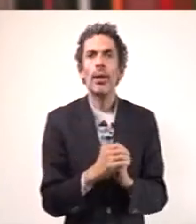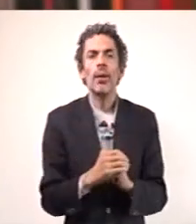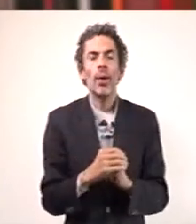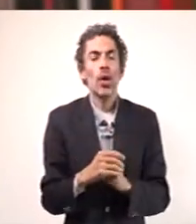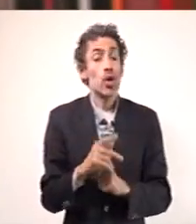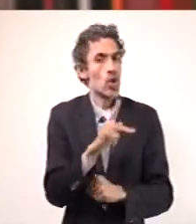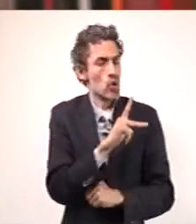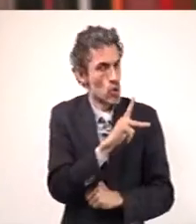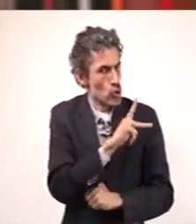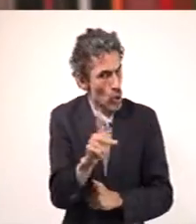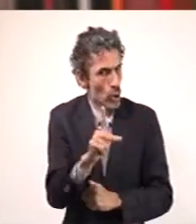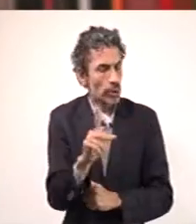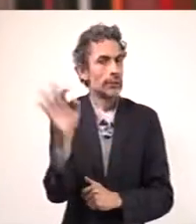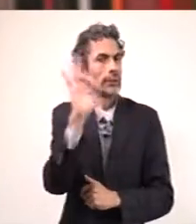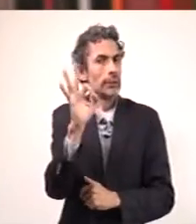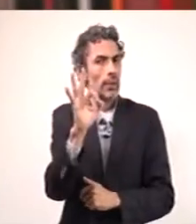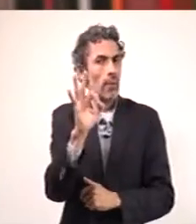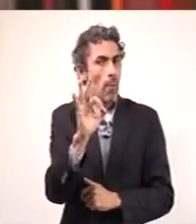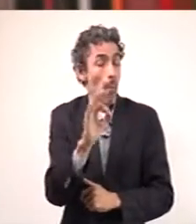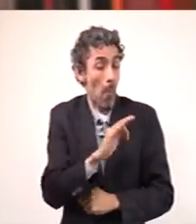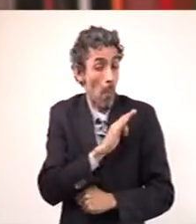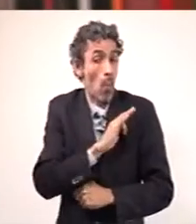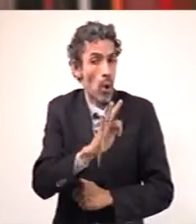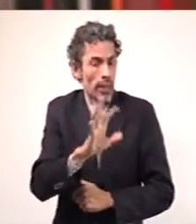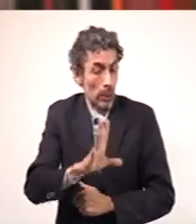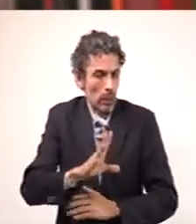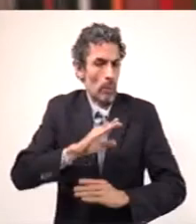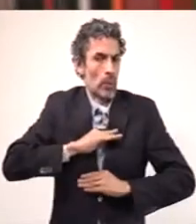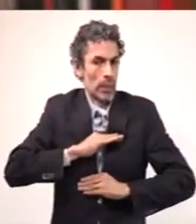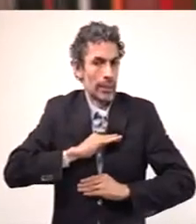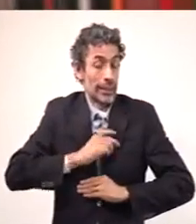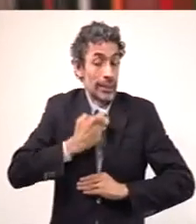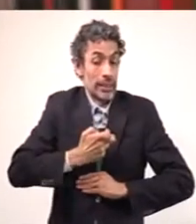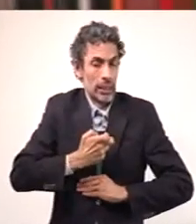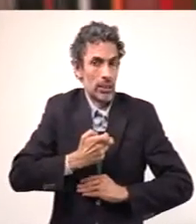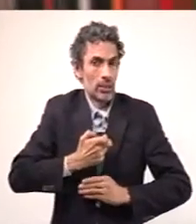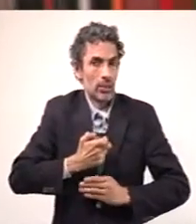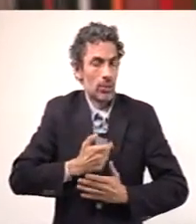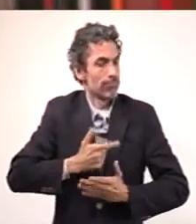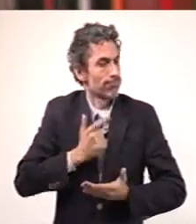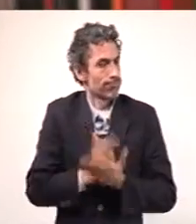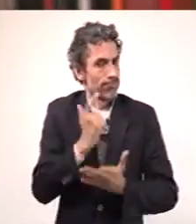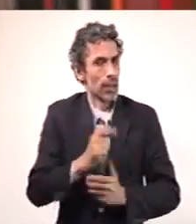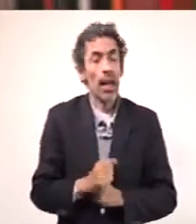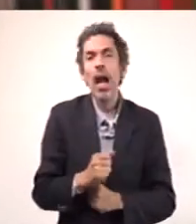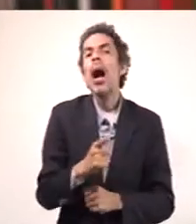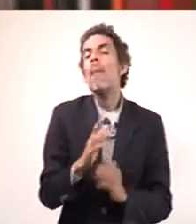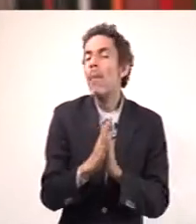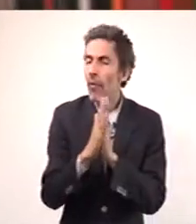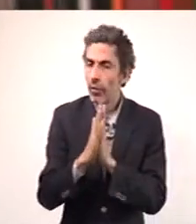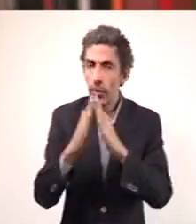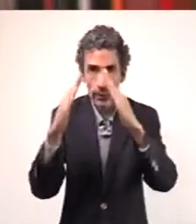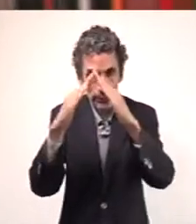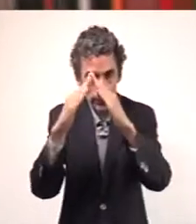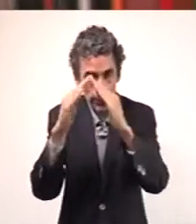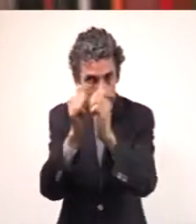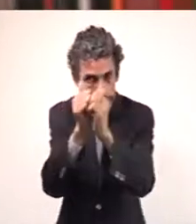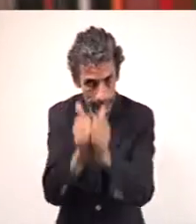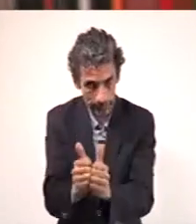nadie está exento del contagio y de la gravedad del mismo. Aún es tiempo de quedarse en casa,